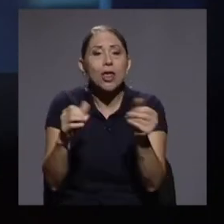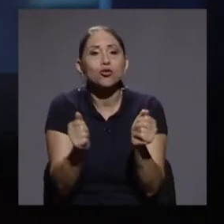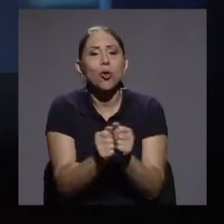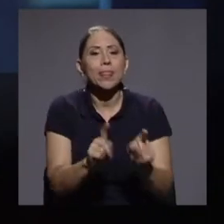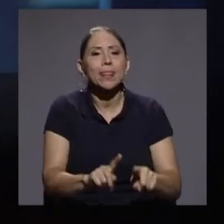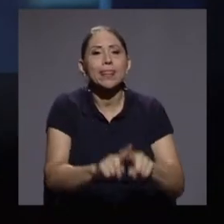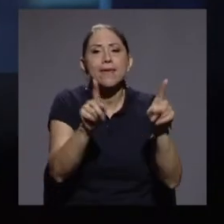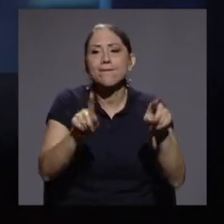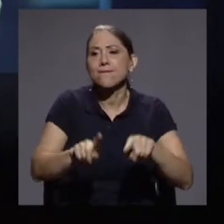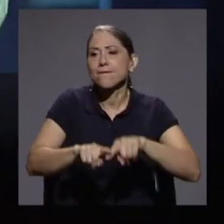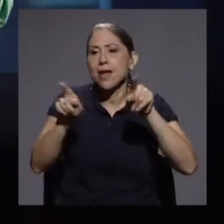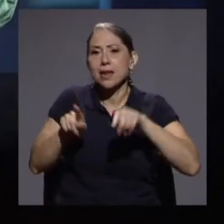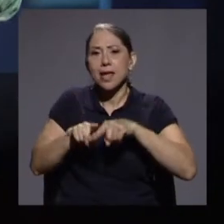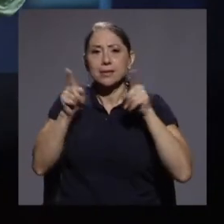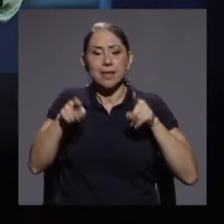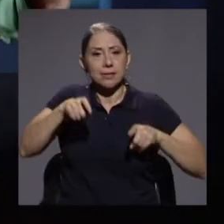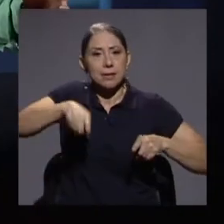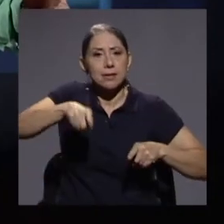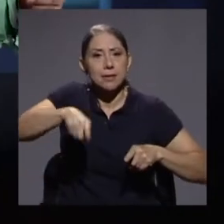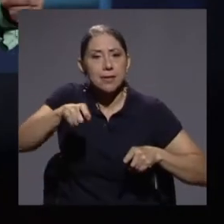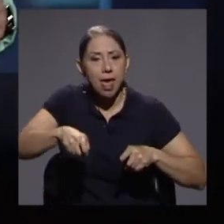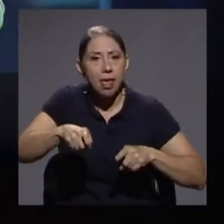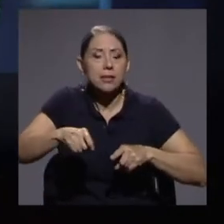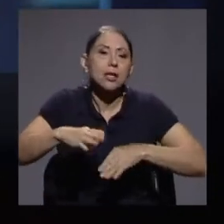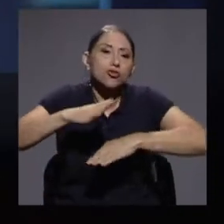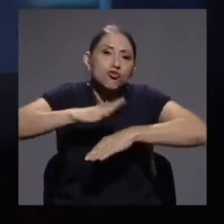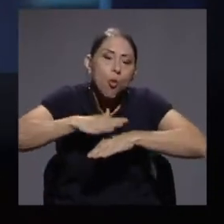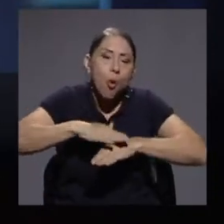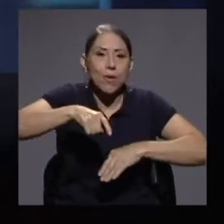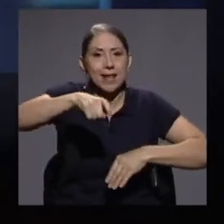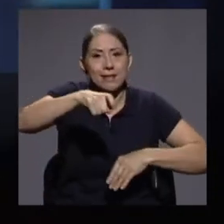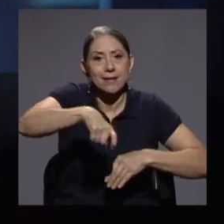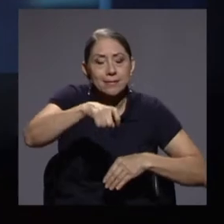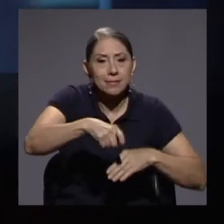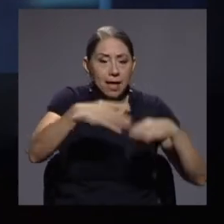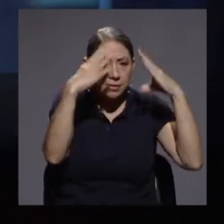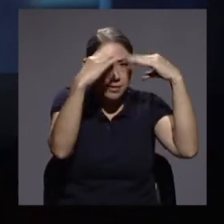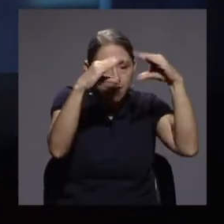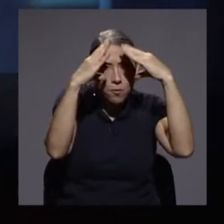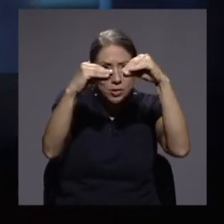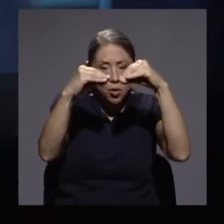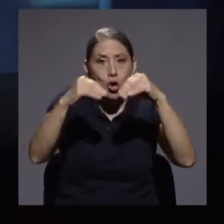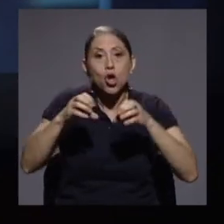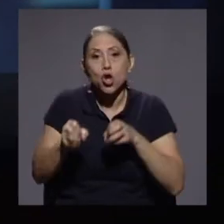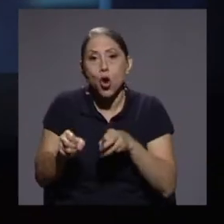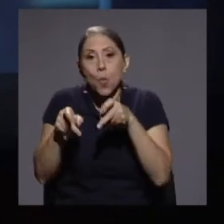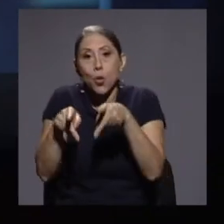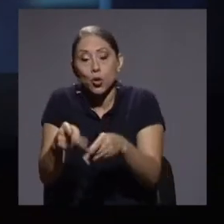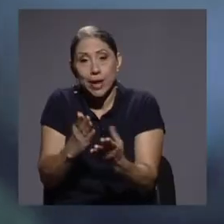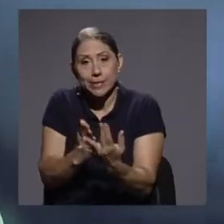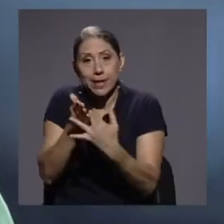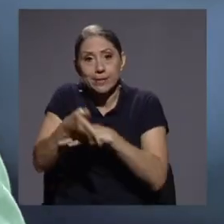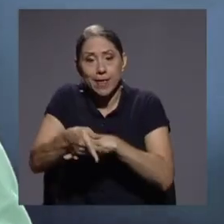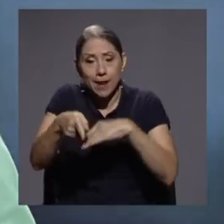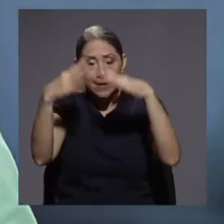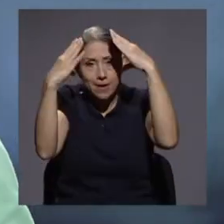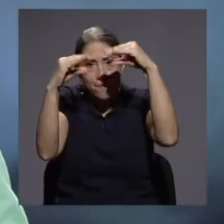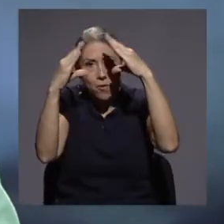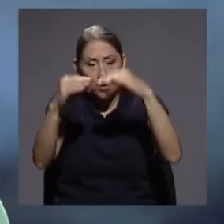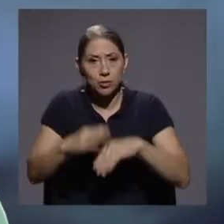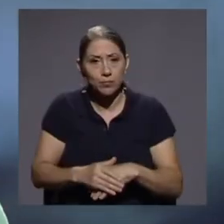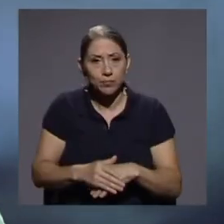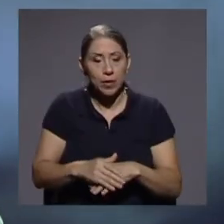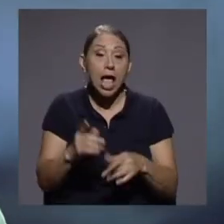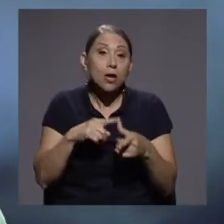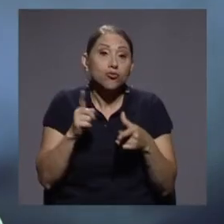necesidades que se presentan en cuanto a las necesidades de información y a las oportunidades de acceder a esa información. Vemos que por ende